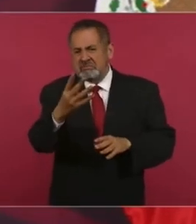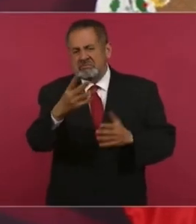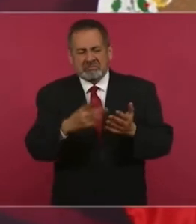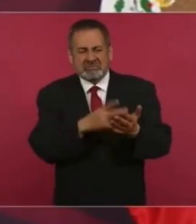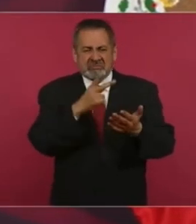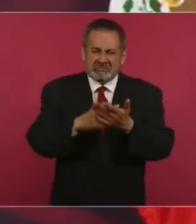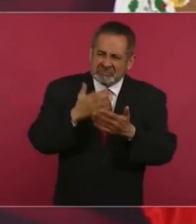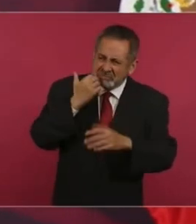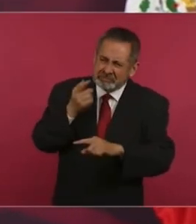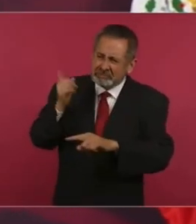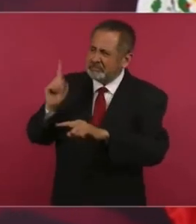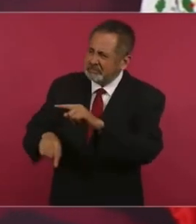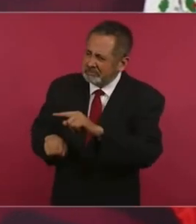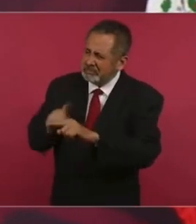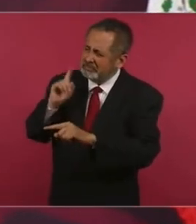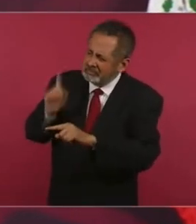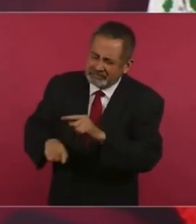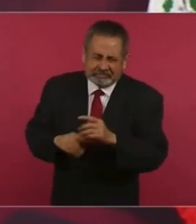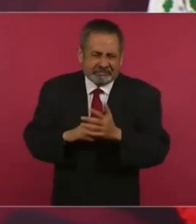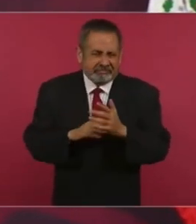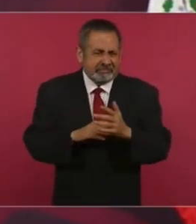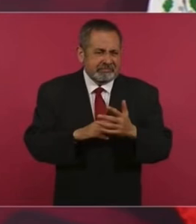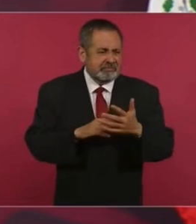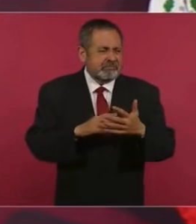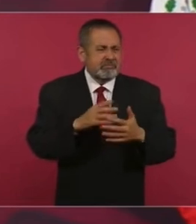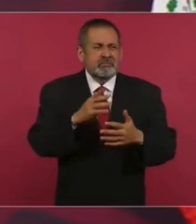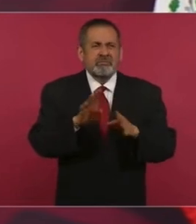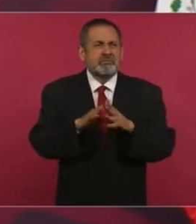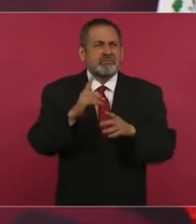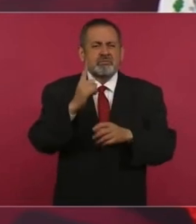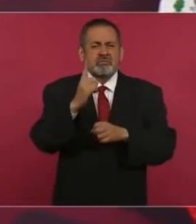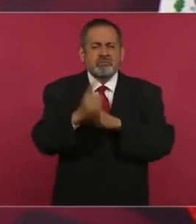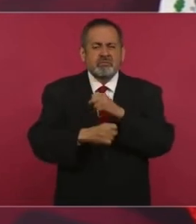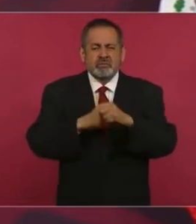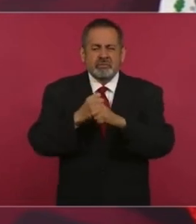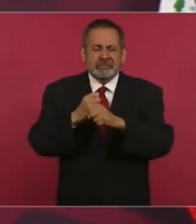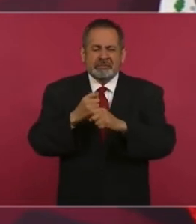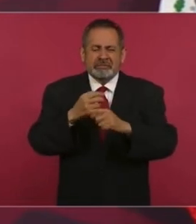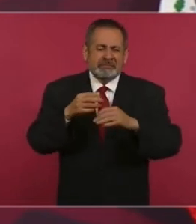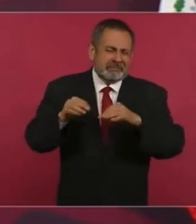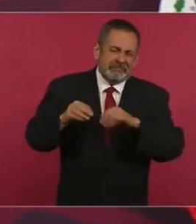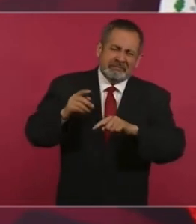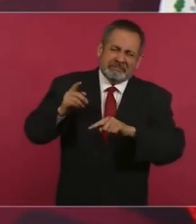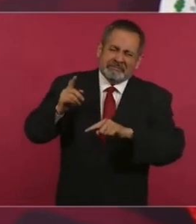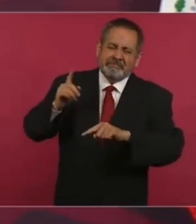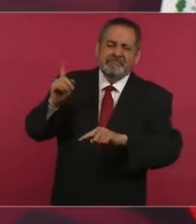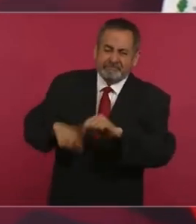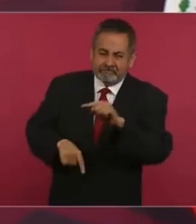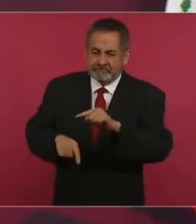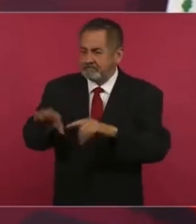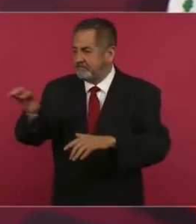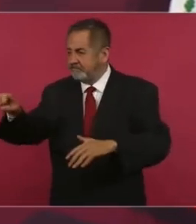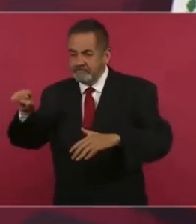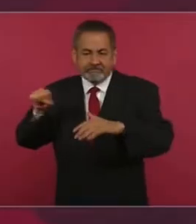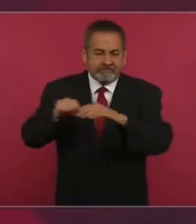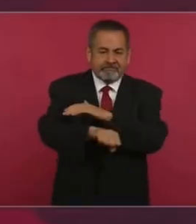veces y creo que a la quinta vez, tardó como un año nada más, y a la cárcel.